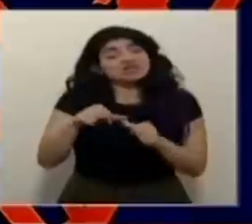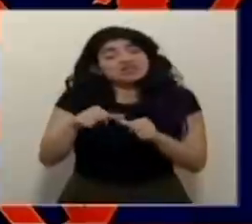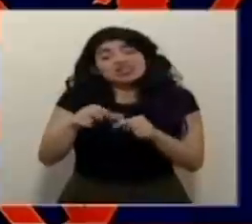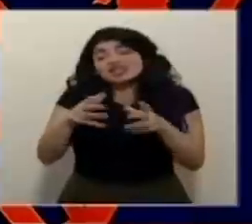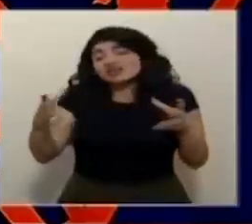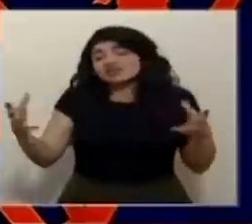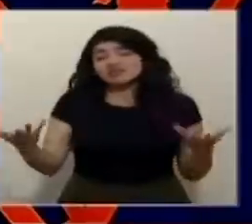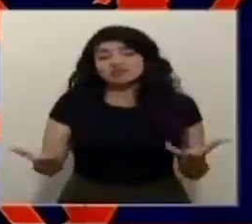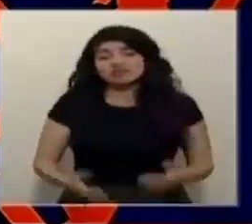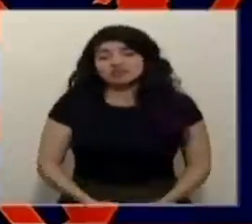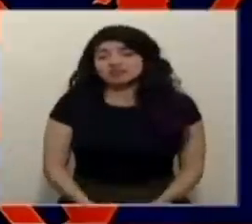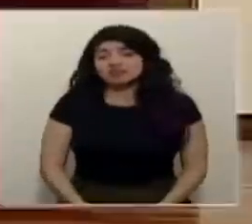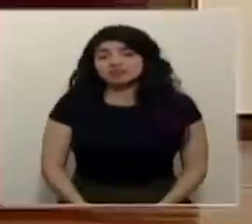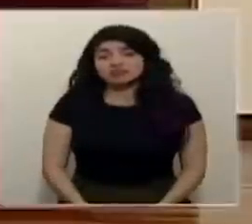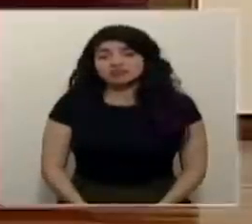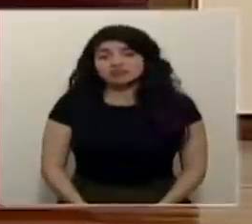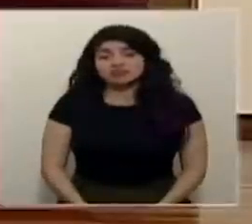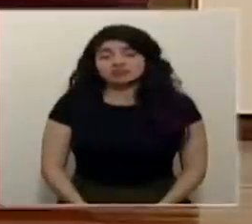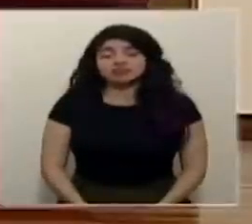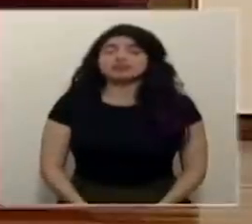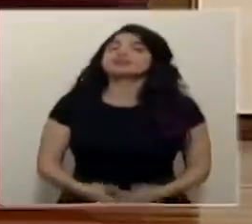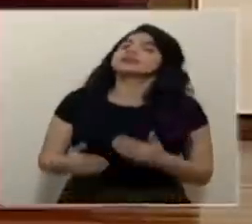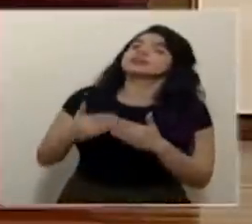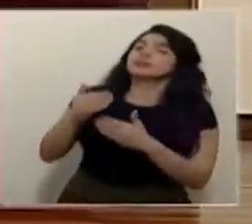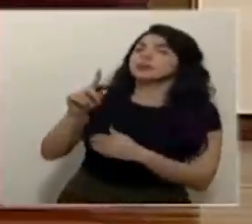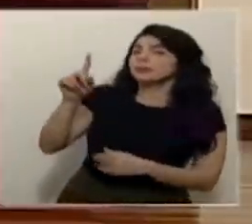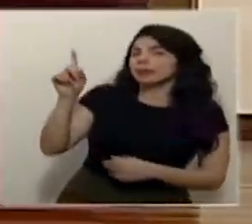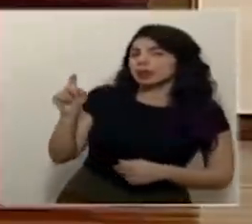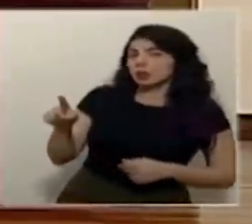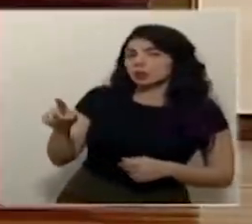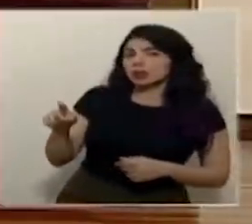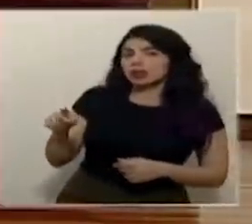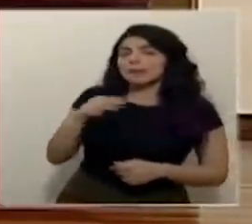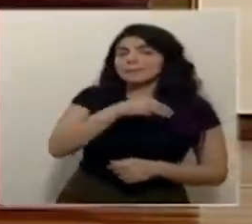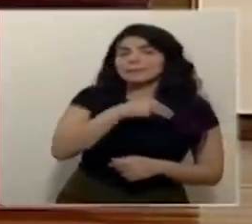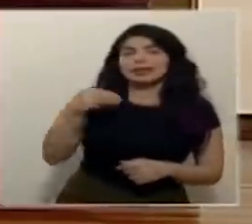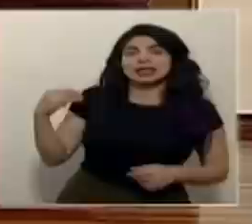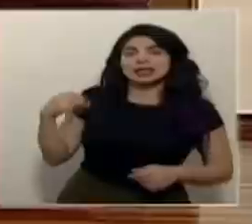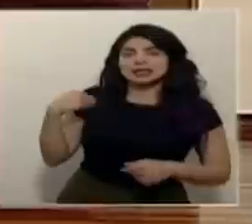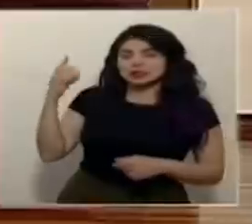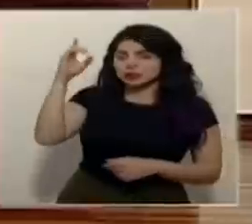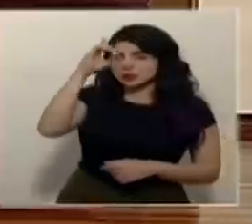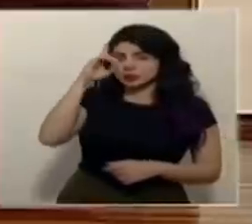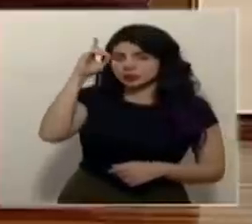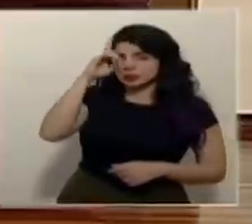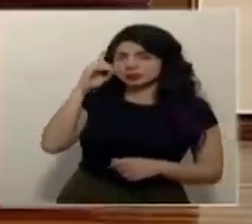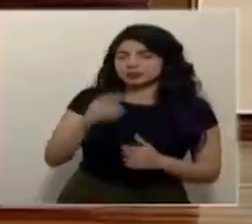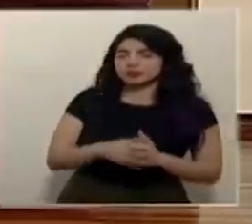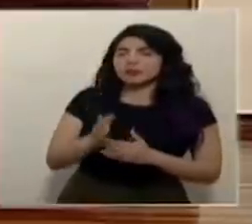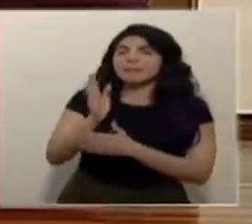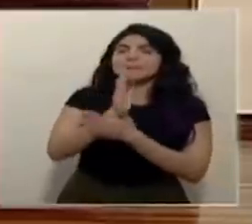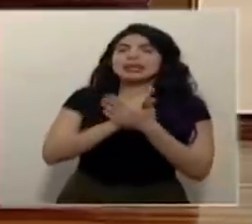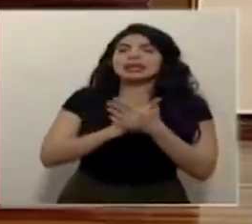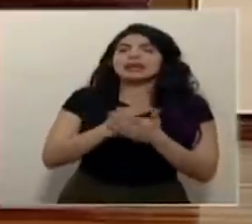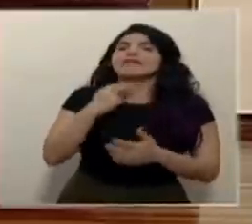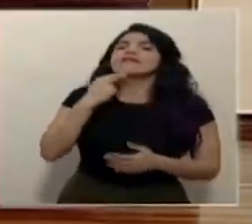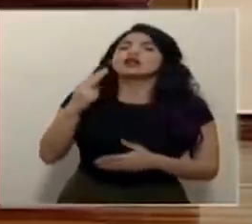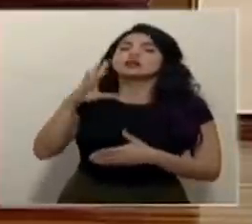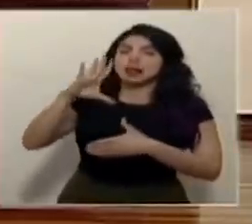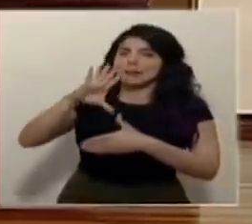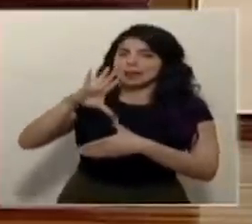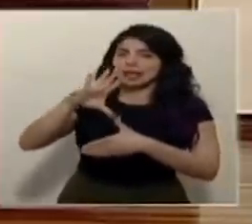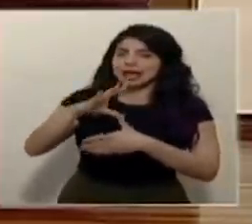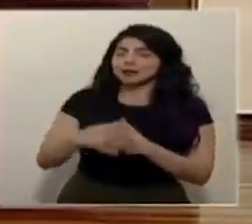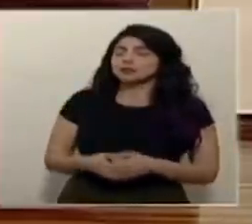subiendo la siguiente consulta es para el ministro salas la realiza la voz de américa